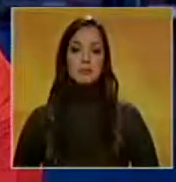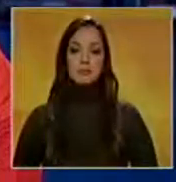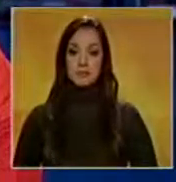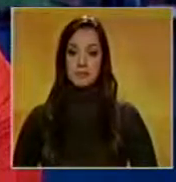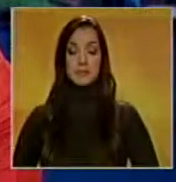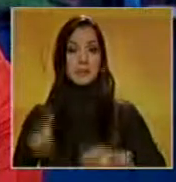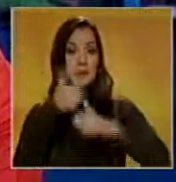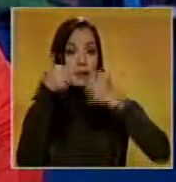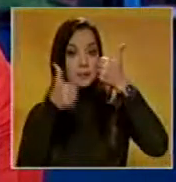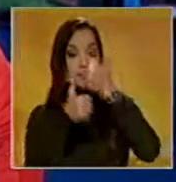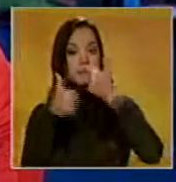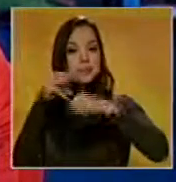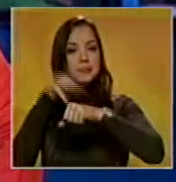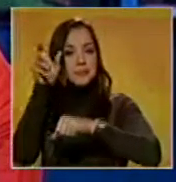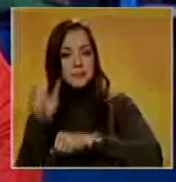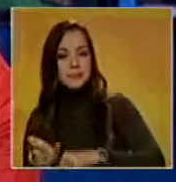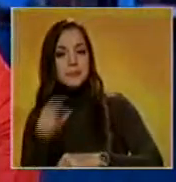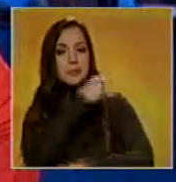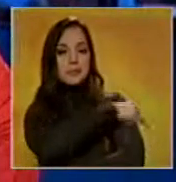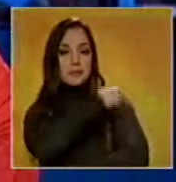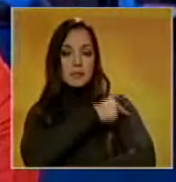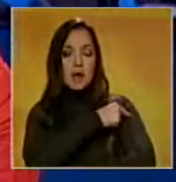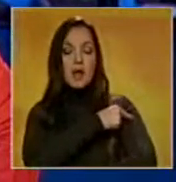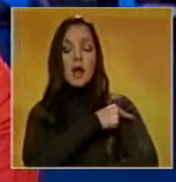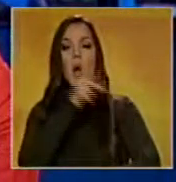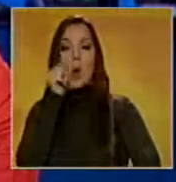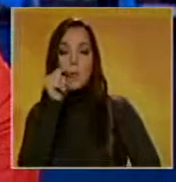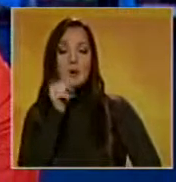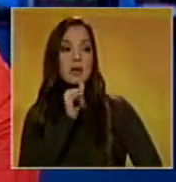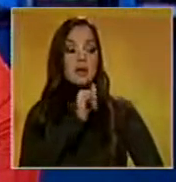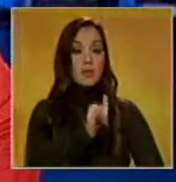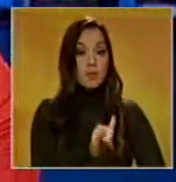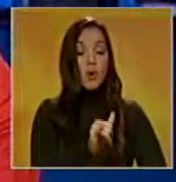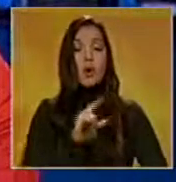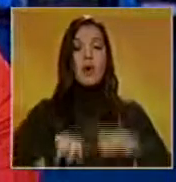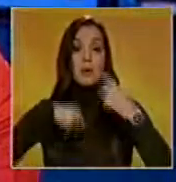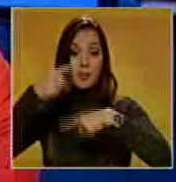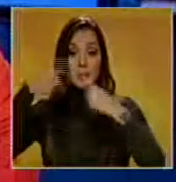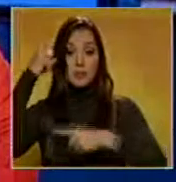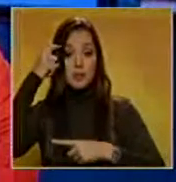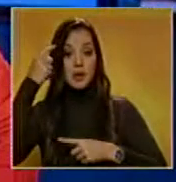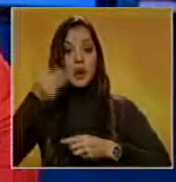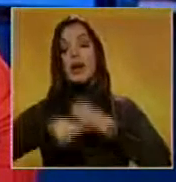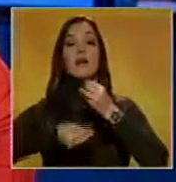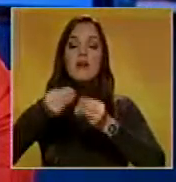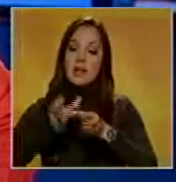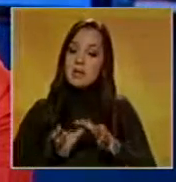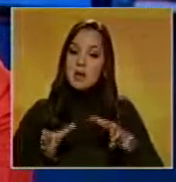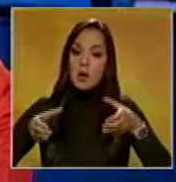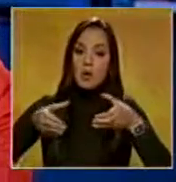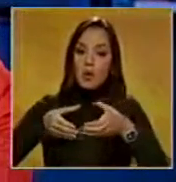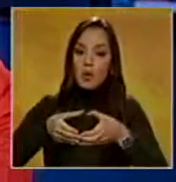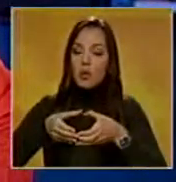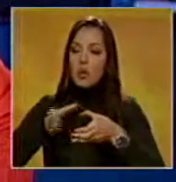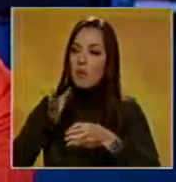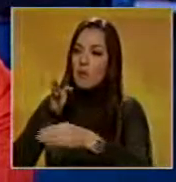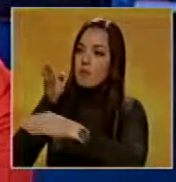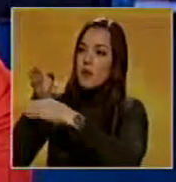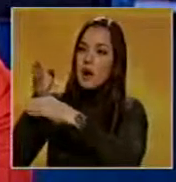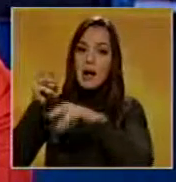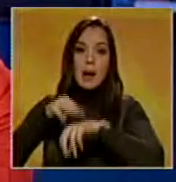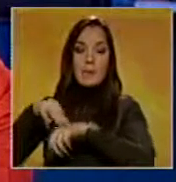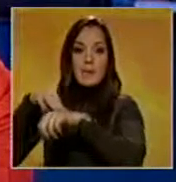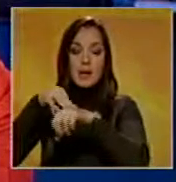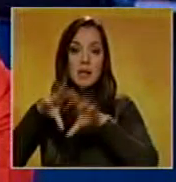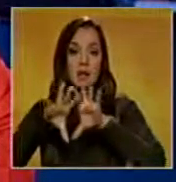El viceministro de hospitales, Francisco Hernández, informó que en los próximos días se instalarán una sala situacional en el Ministerio de Salud para hacerle